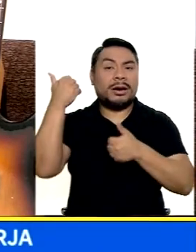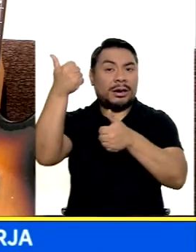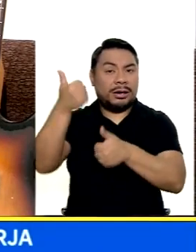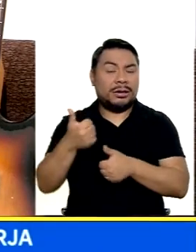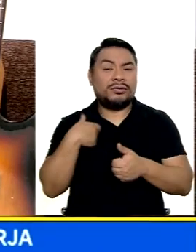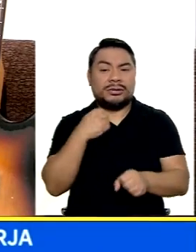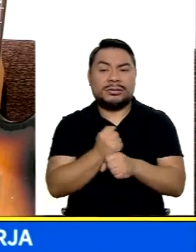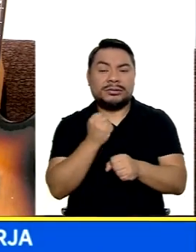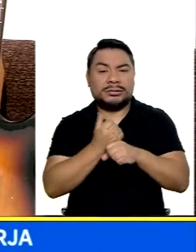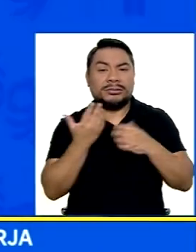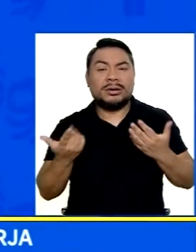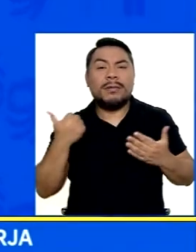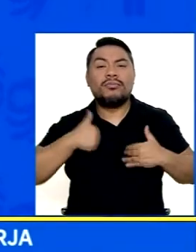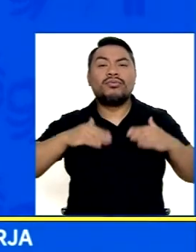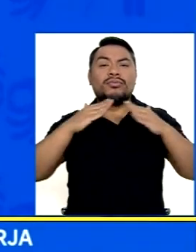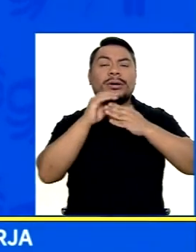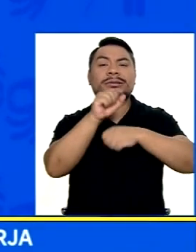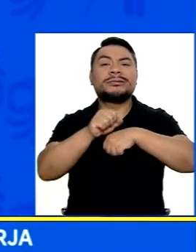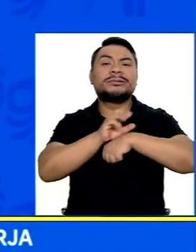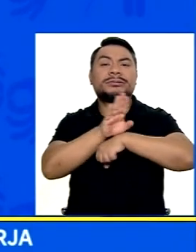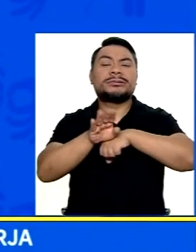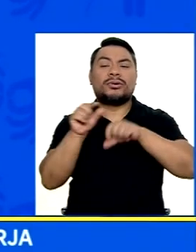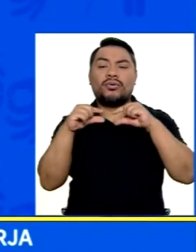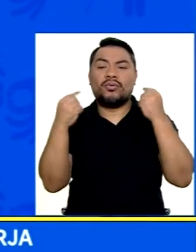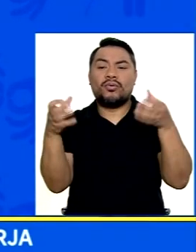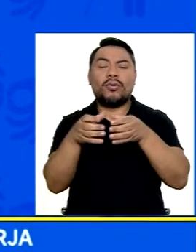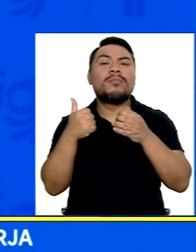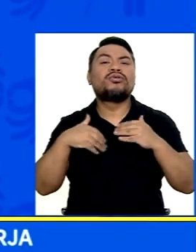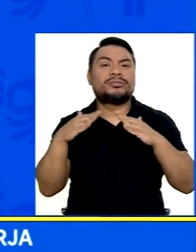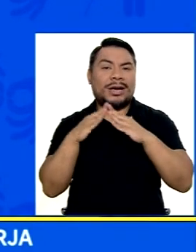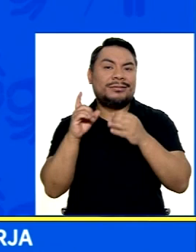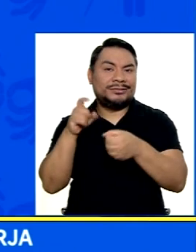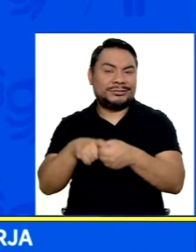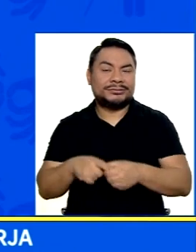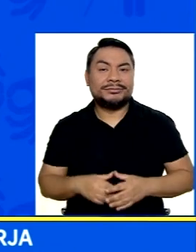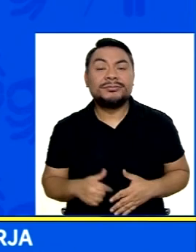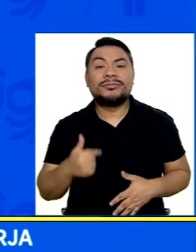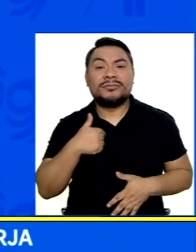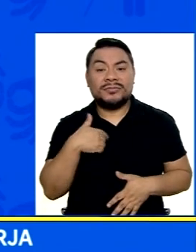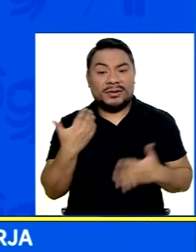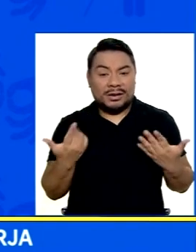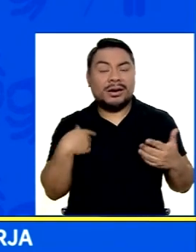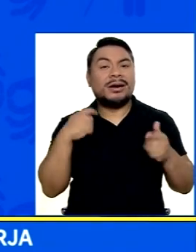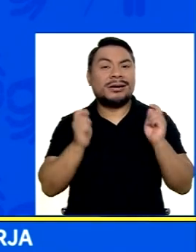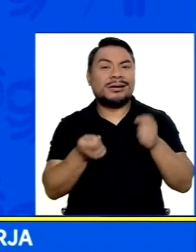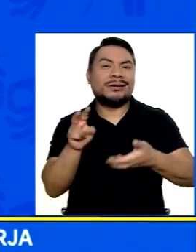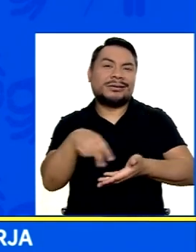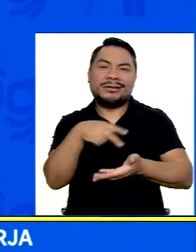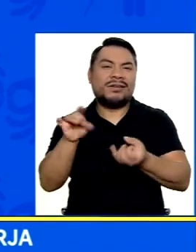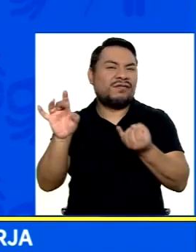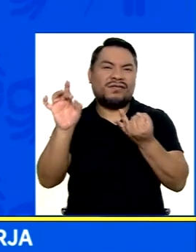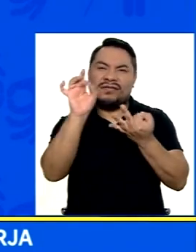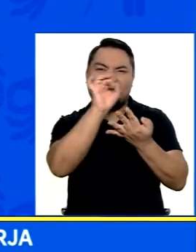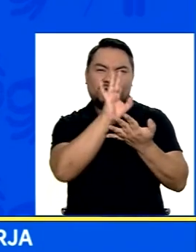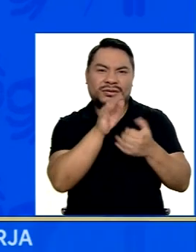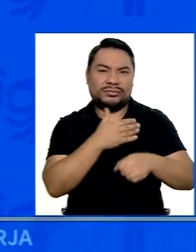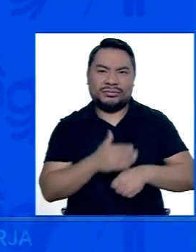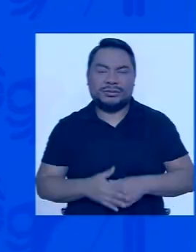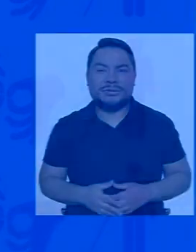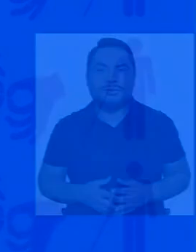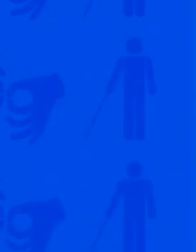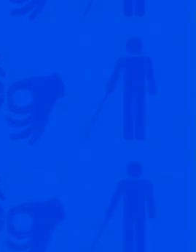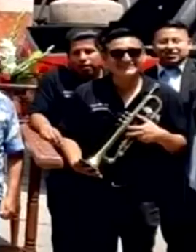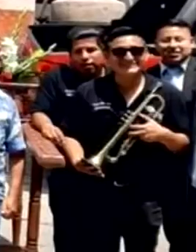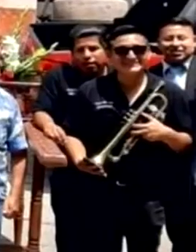agosto Estoy trabajando En la municipalidad De San Borja En la banda municipal Yo toco Rismos bailables De todo género